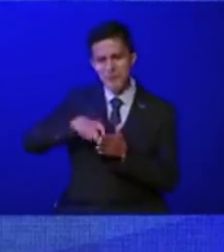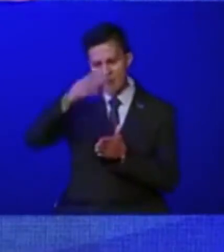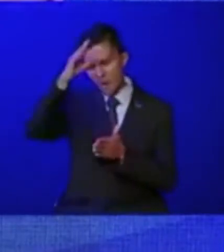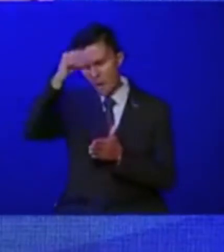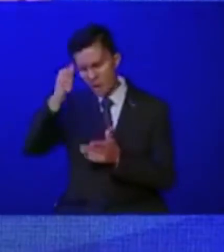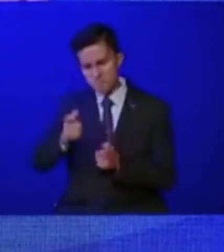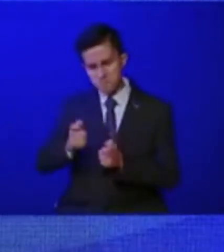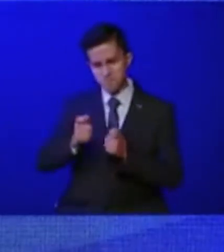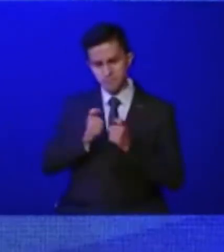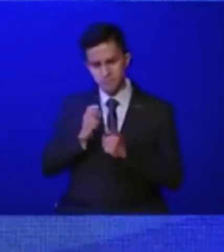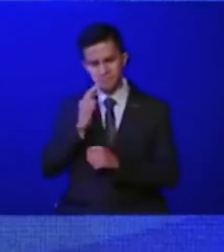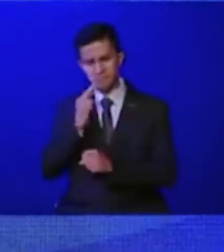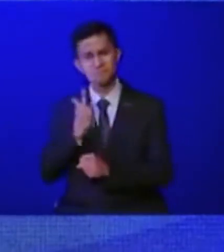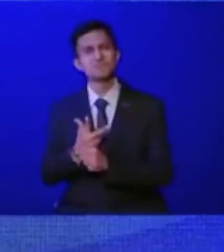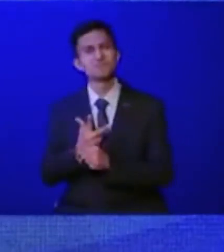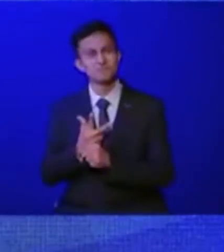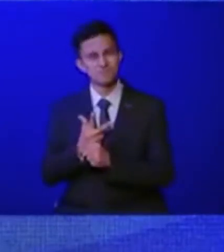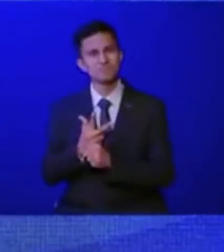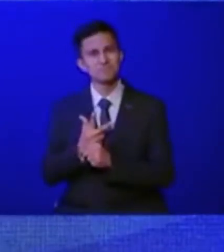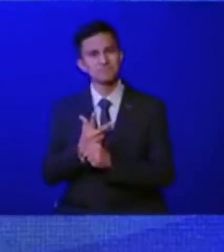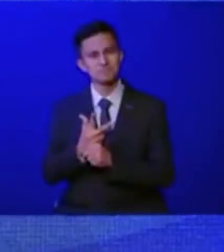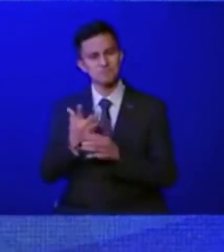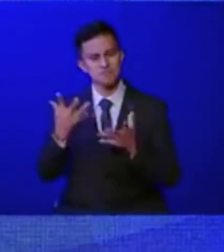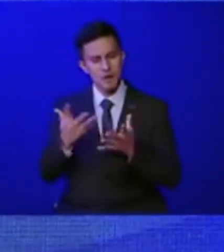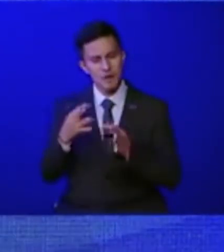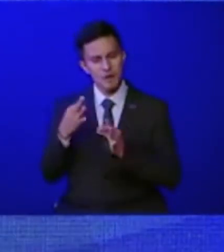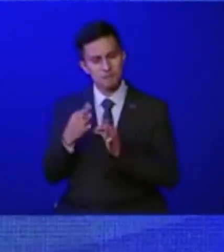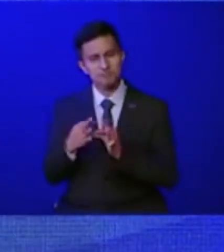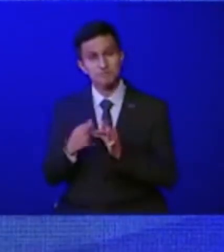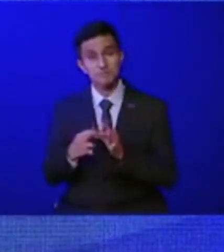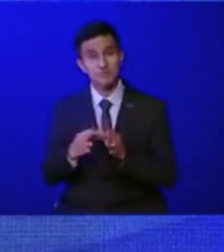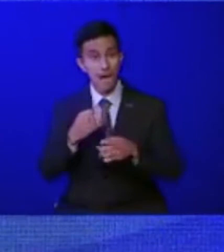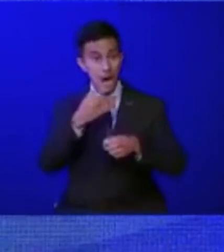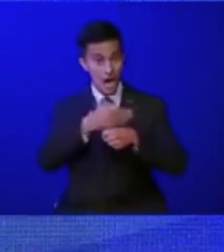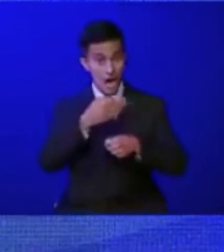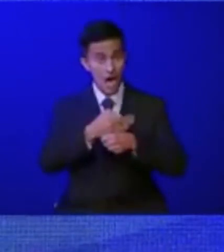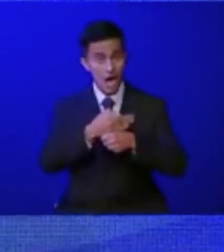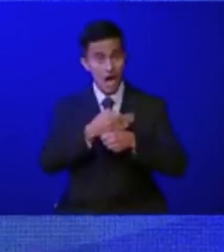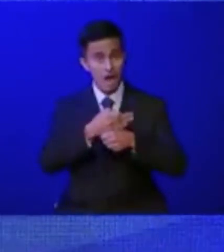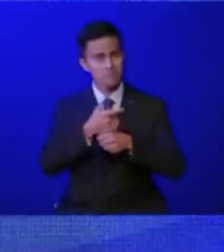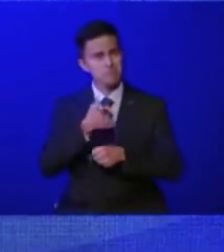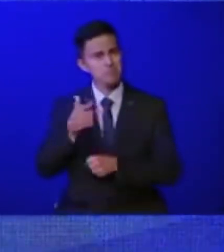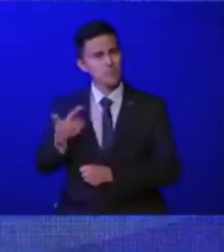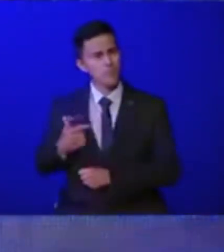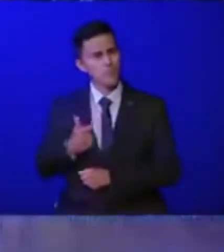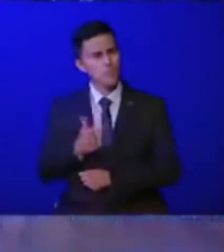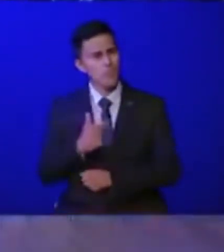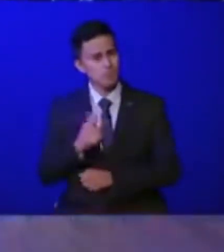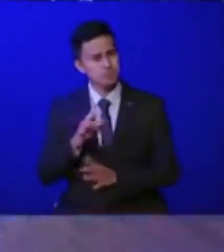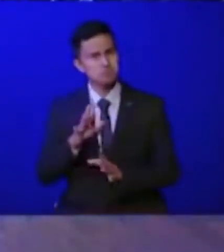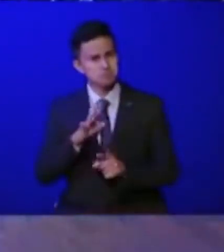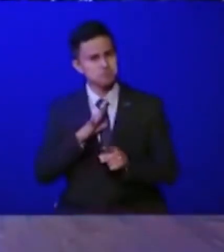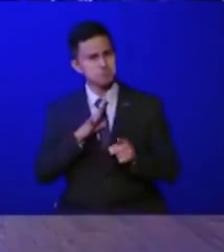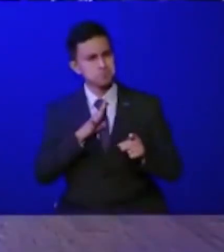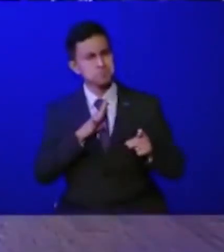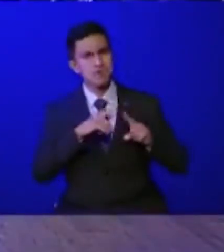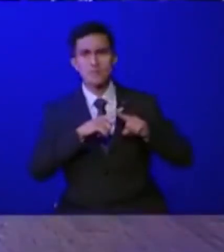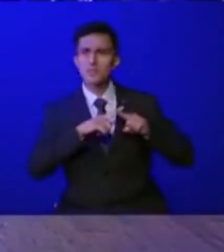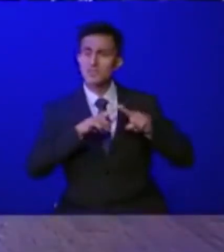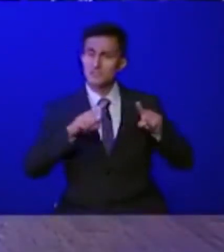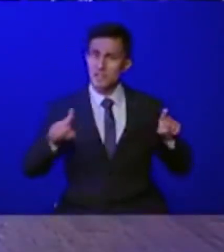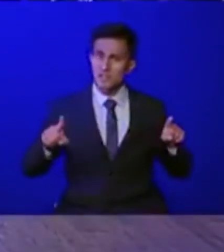y hoy Guanajuato es un Guanajuato incluyente, un Guanajuato que te presenta nombres y apellidos, historias